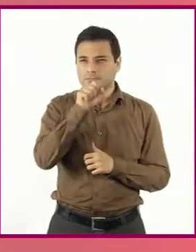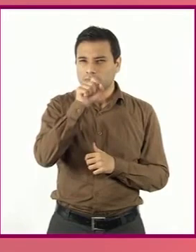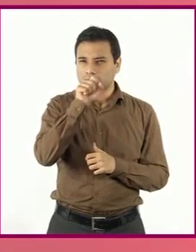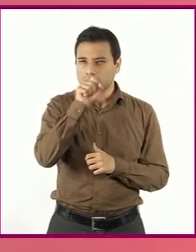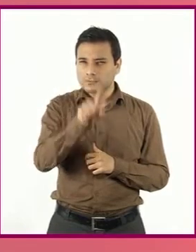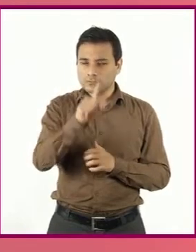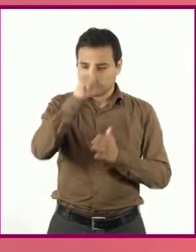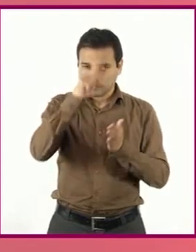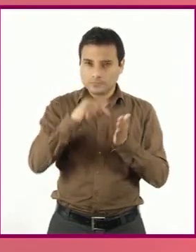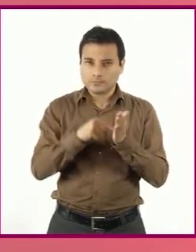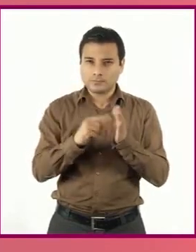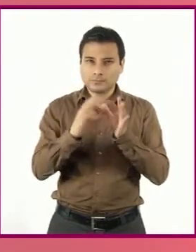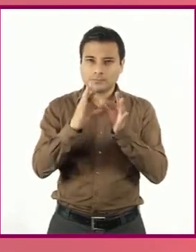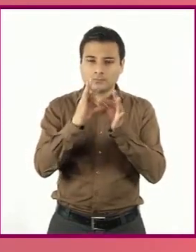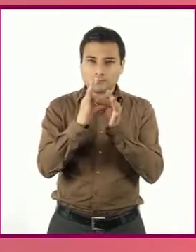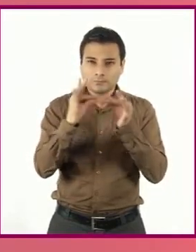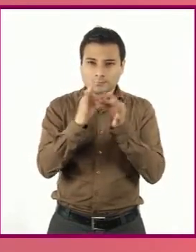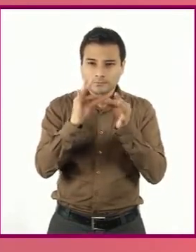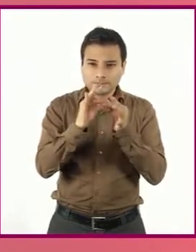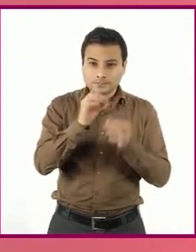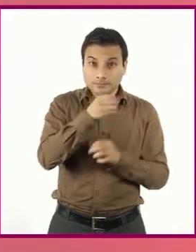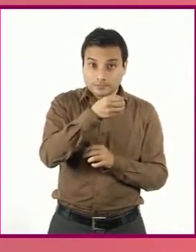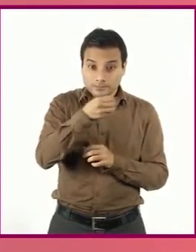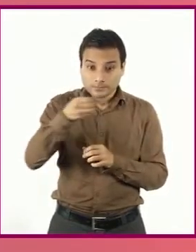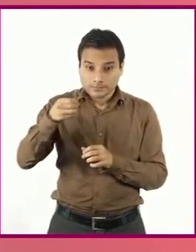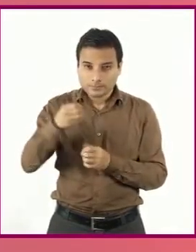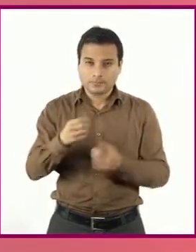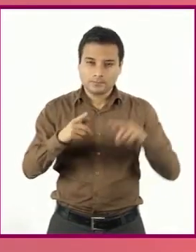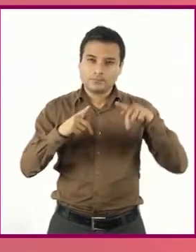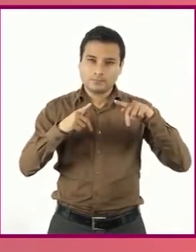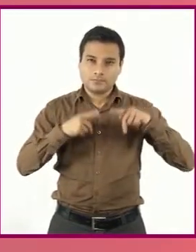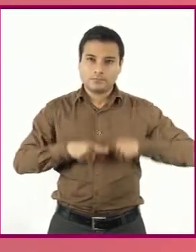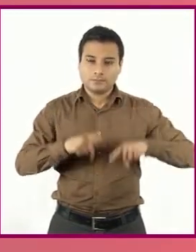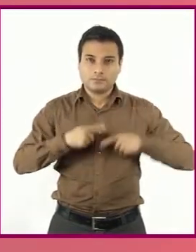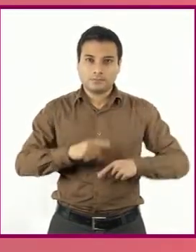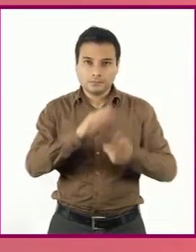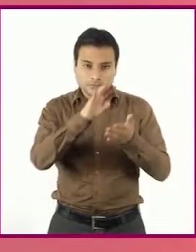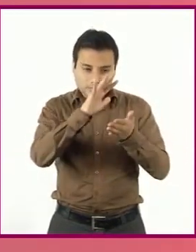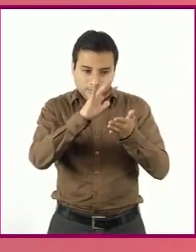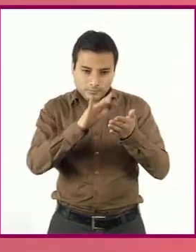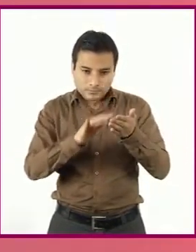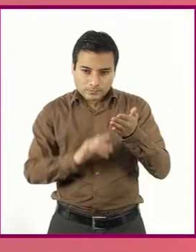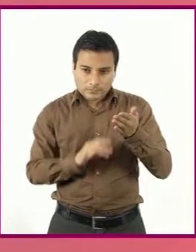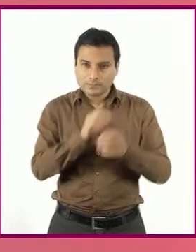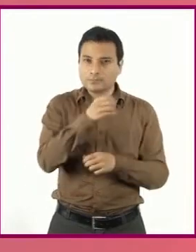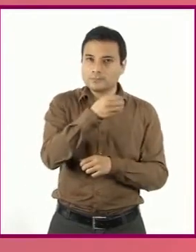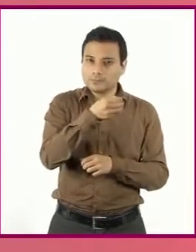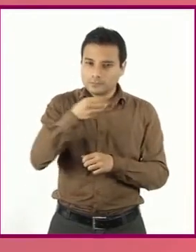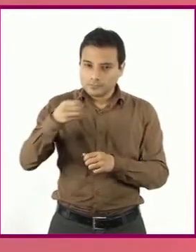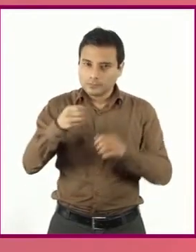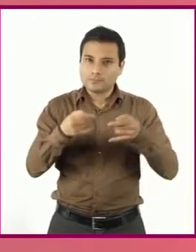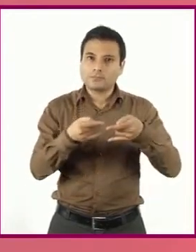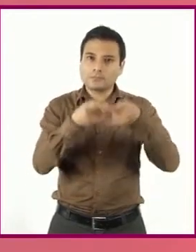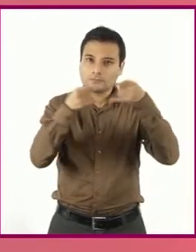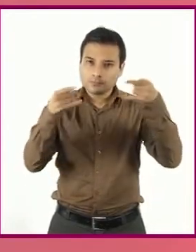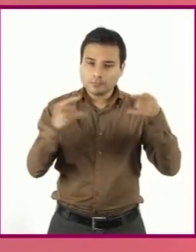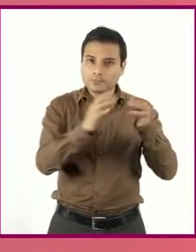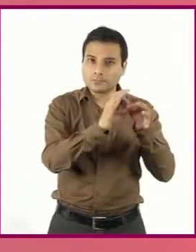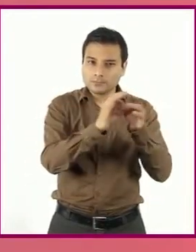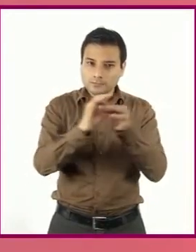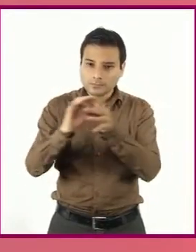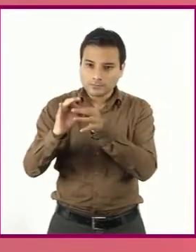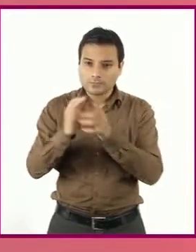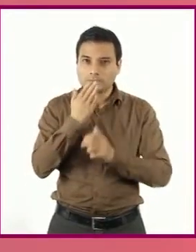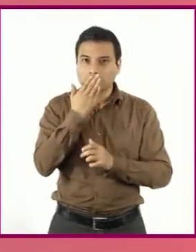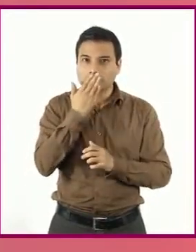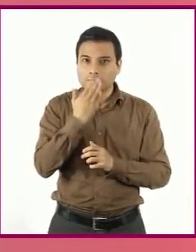que la narración cronológica ayuda al lector a seguir de una manera ordenada cómo van ocurriendo los acontecimientos y el momento en el